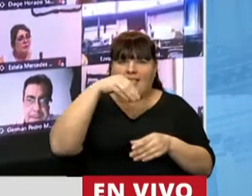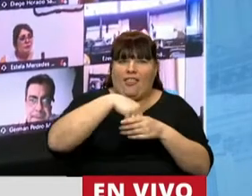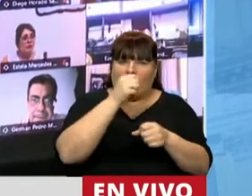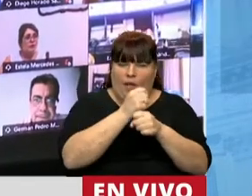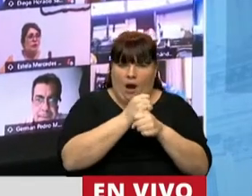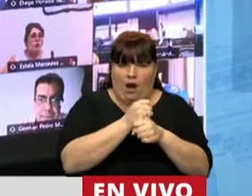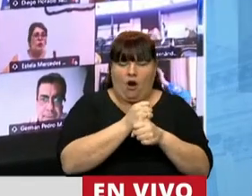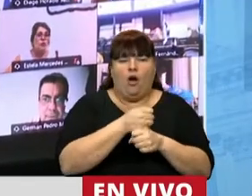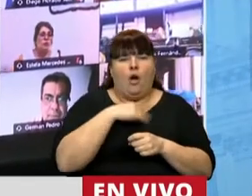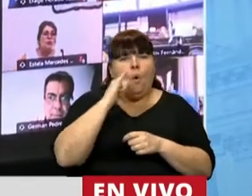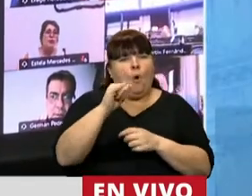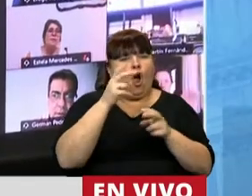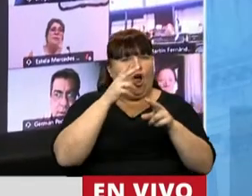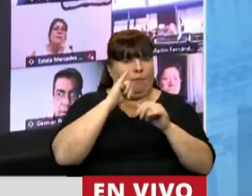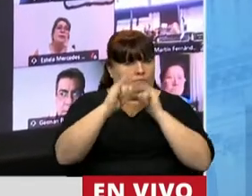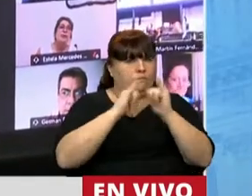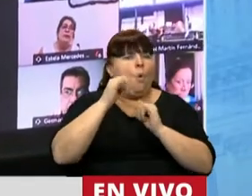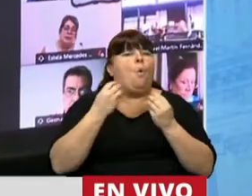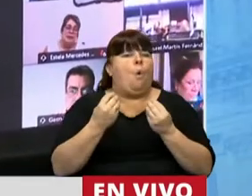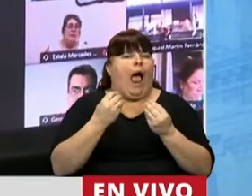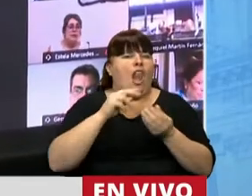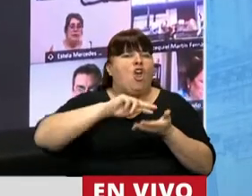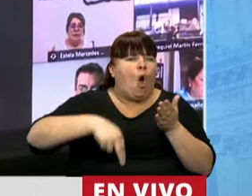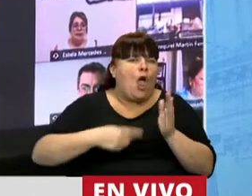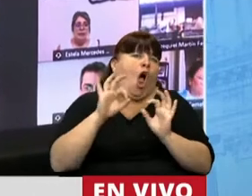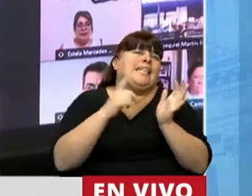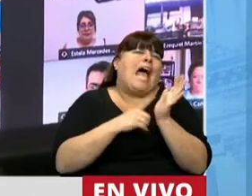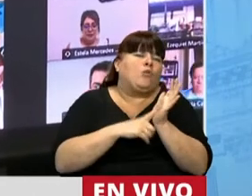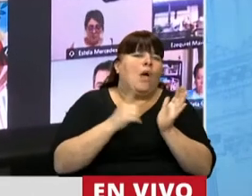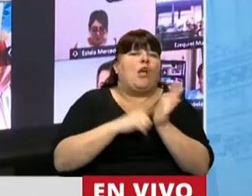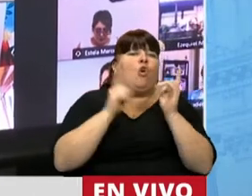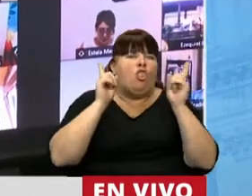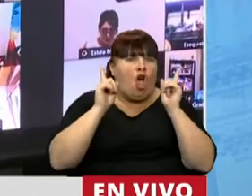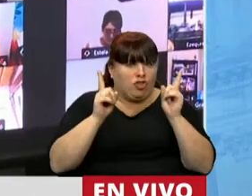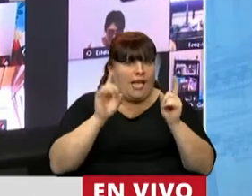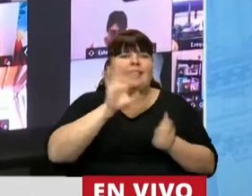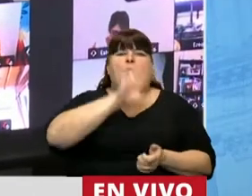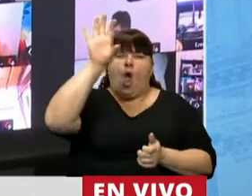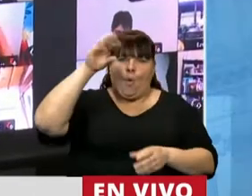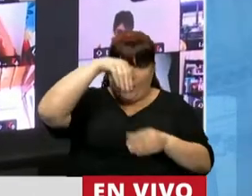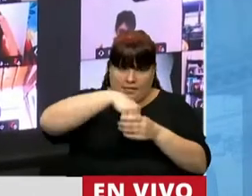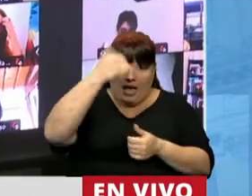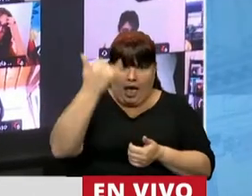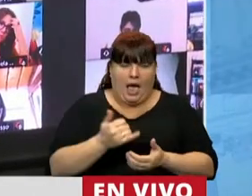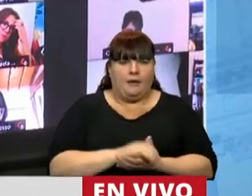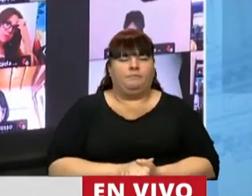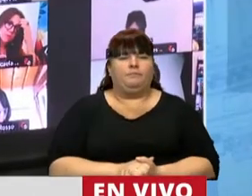laboral. Y quiero nombrar algunos de estos convenios o estatutos, el estatuto docente de varias provincias,